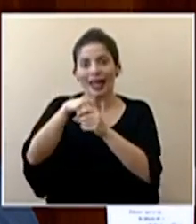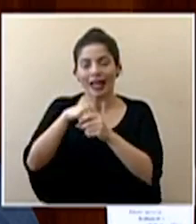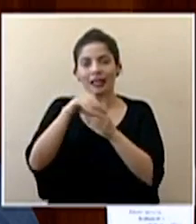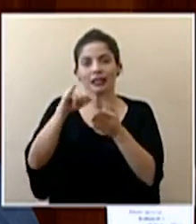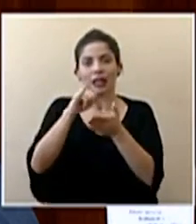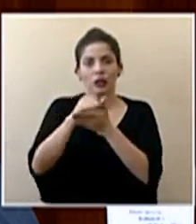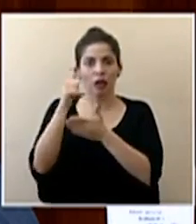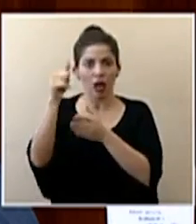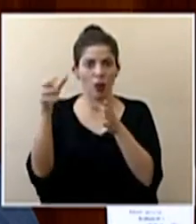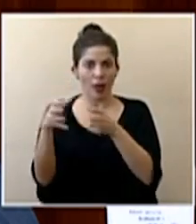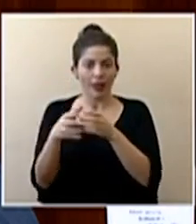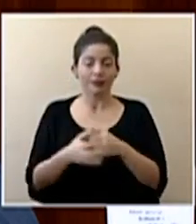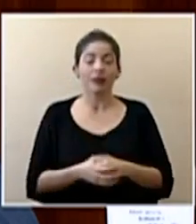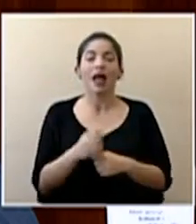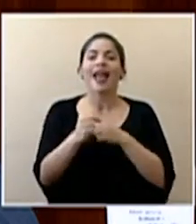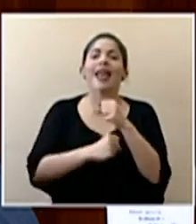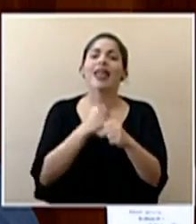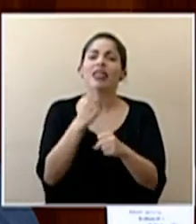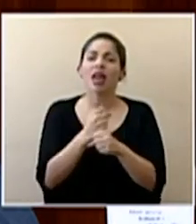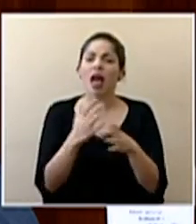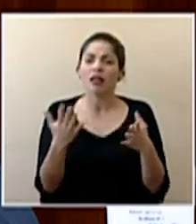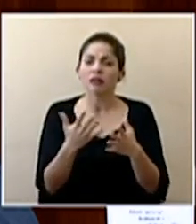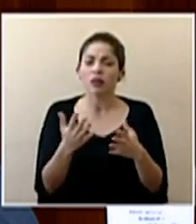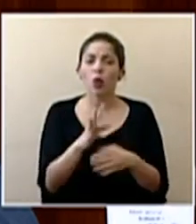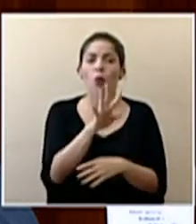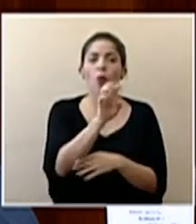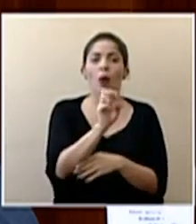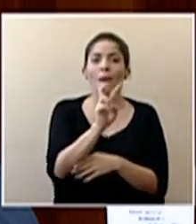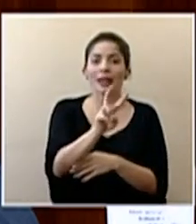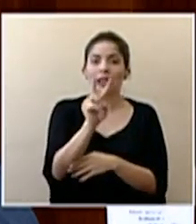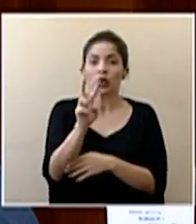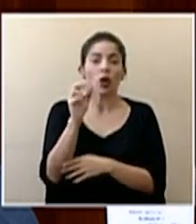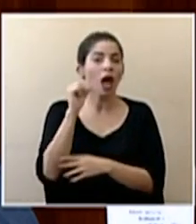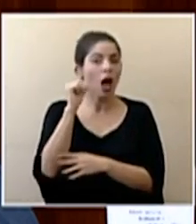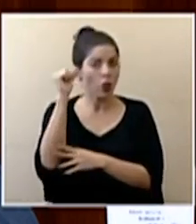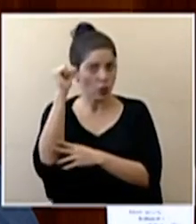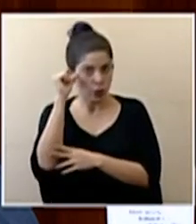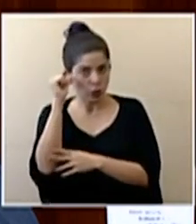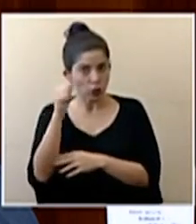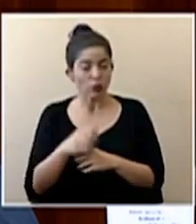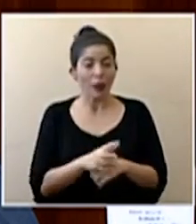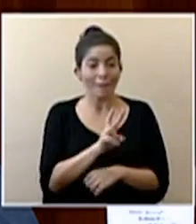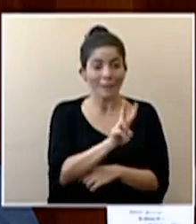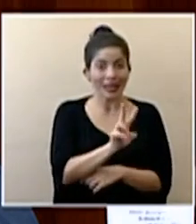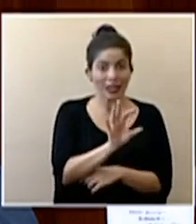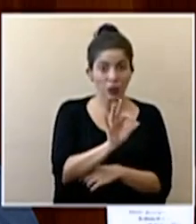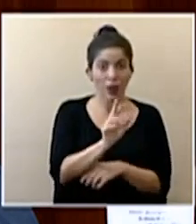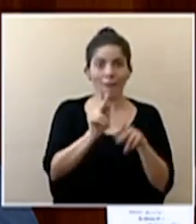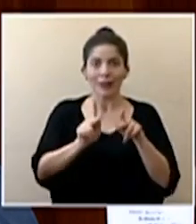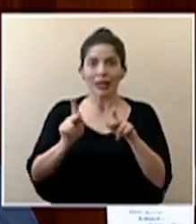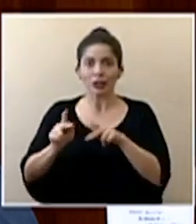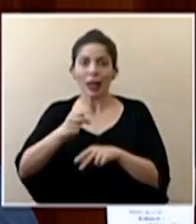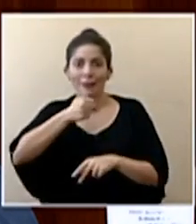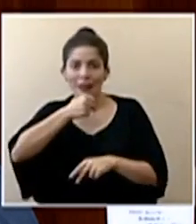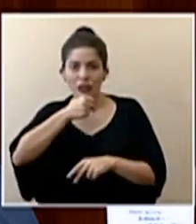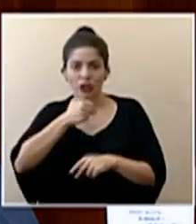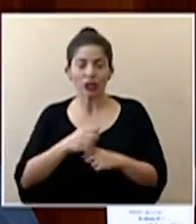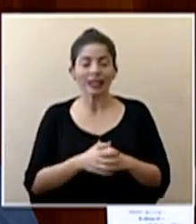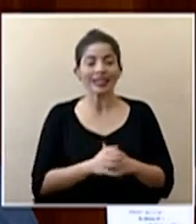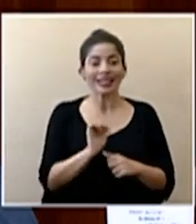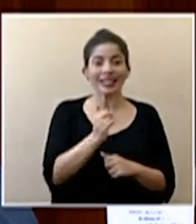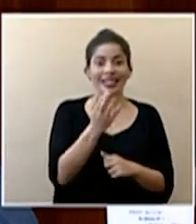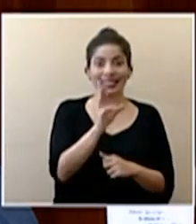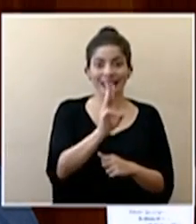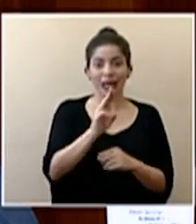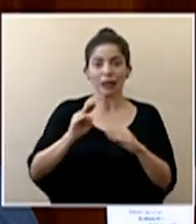Por edad, tenemos 422 adultos, 29 personas mayores y